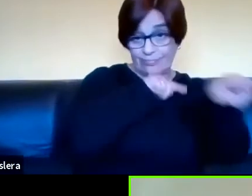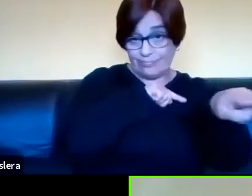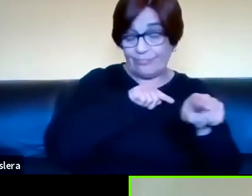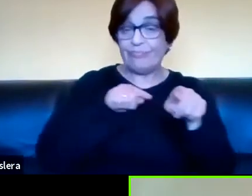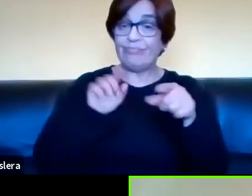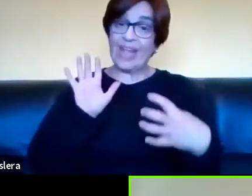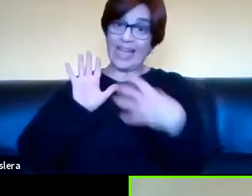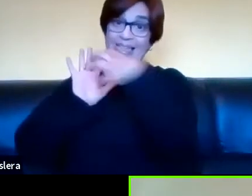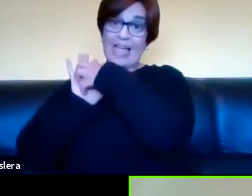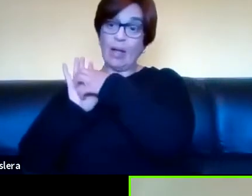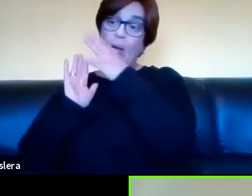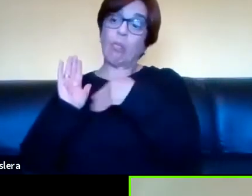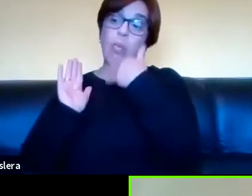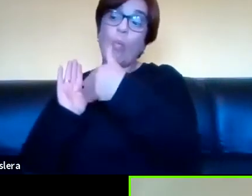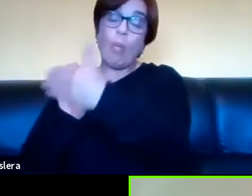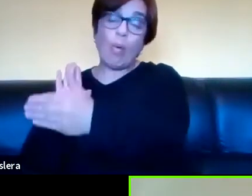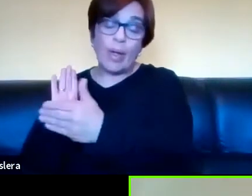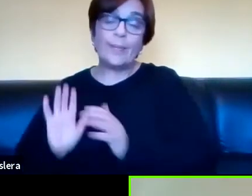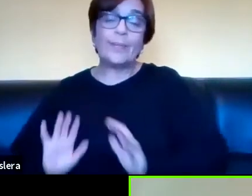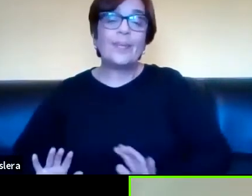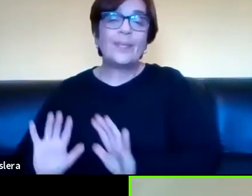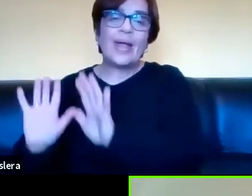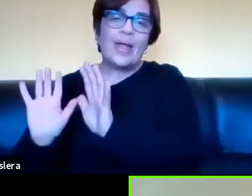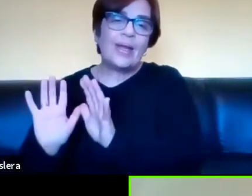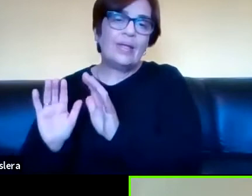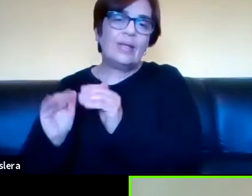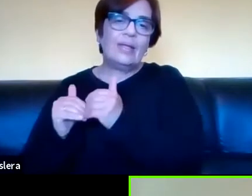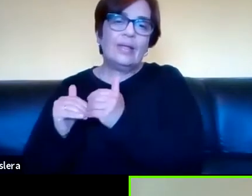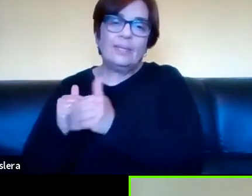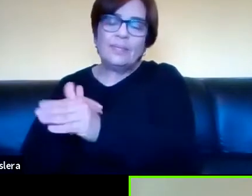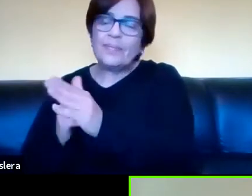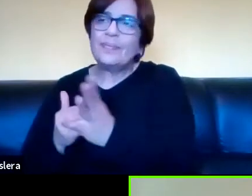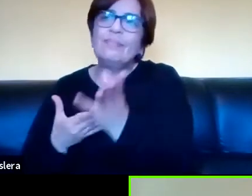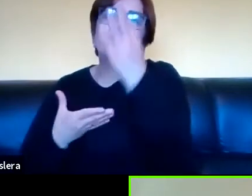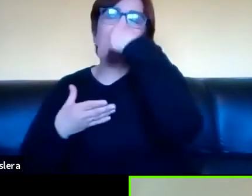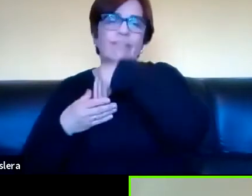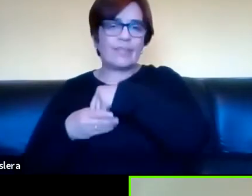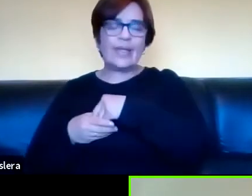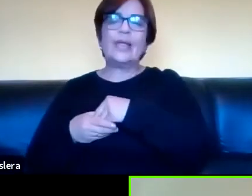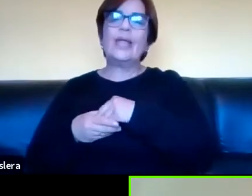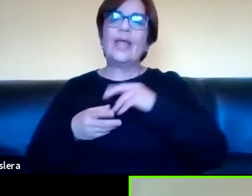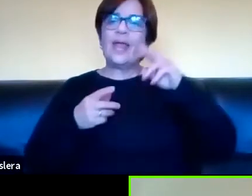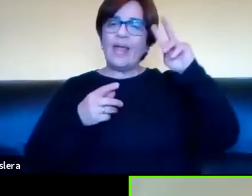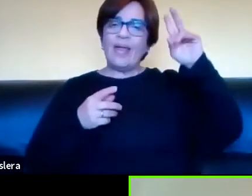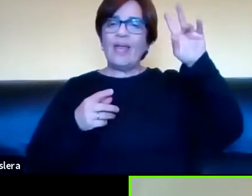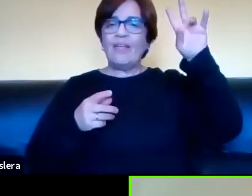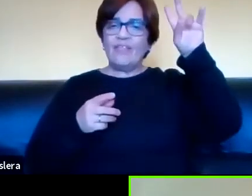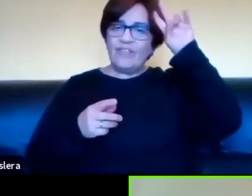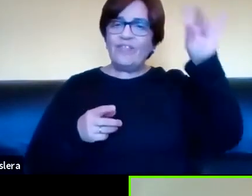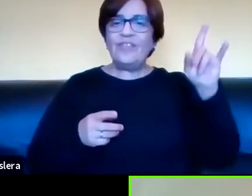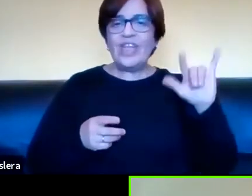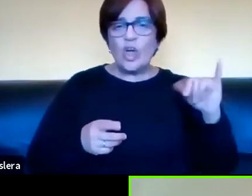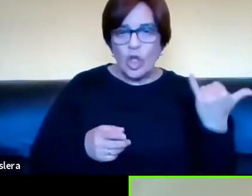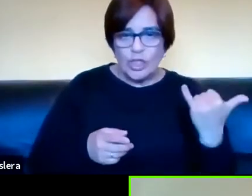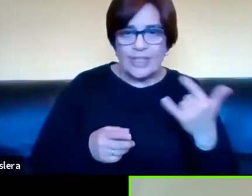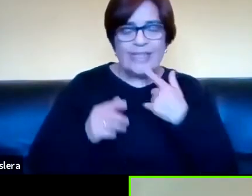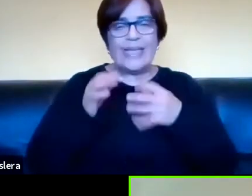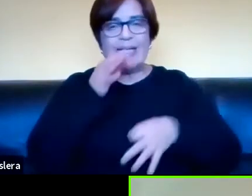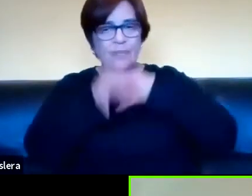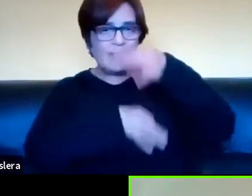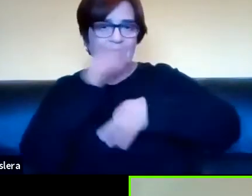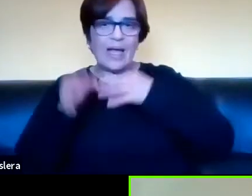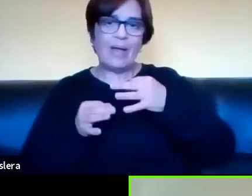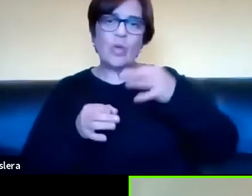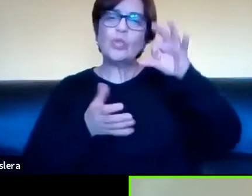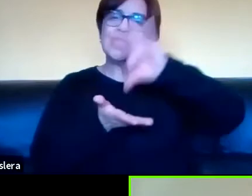representacional se vuelve plan interno. Vygotsky decía que la escritura era un segundo sistema de señales, porque era el